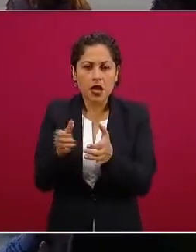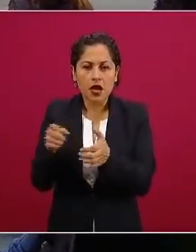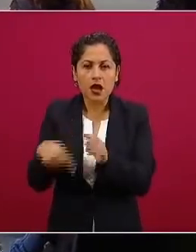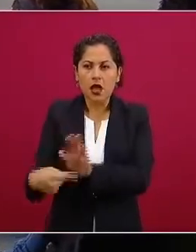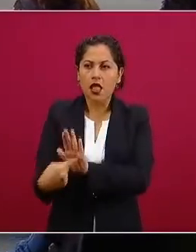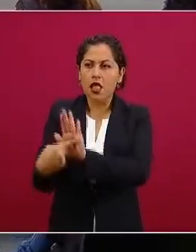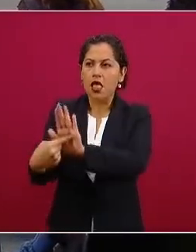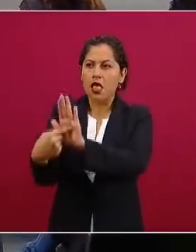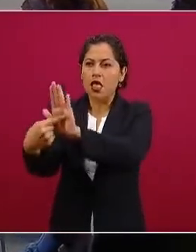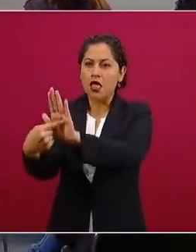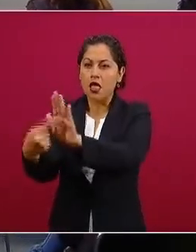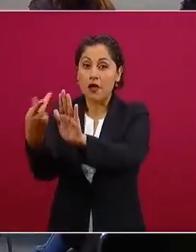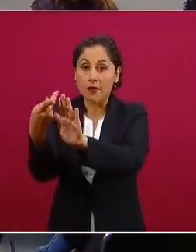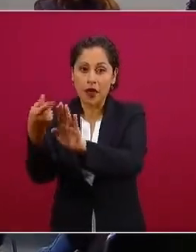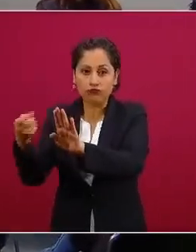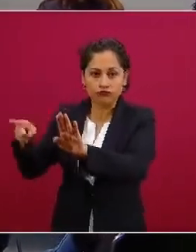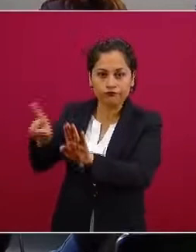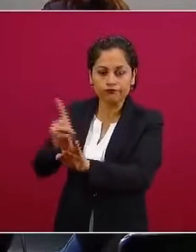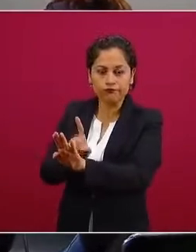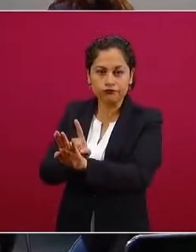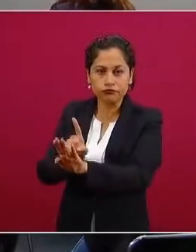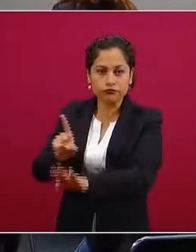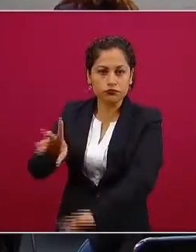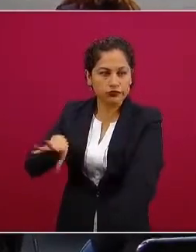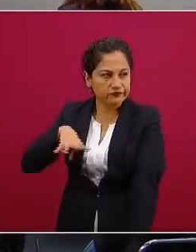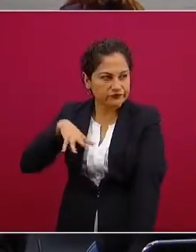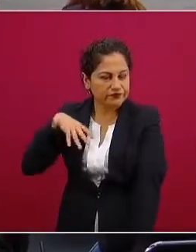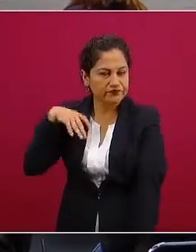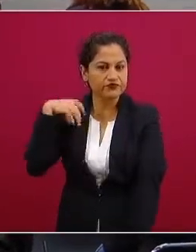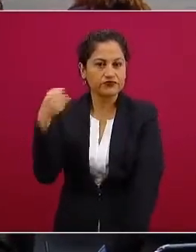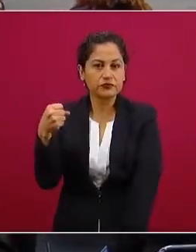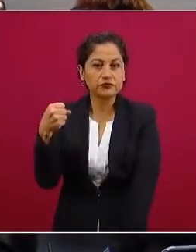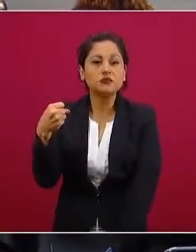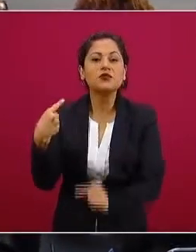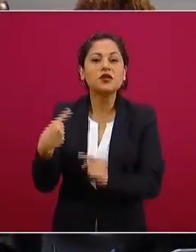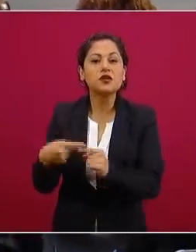para sacar provecho los de mero arriba